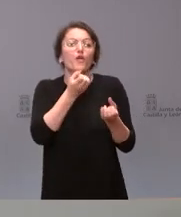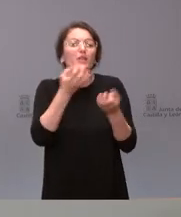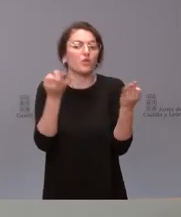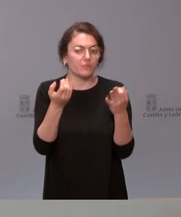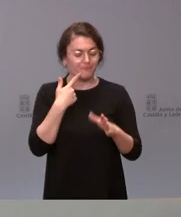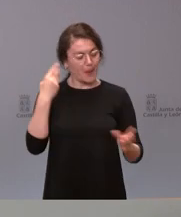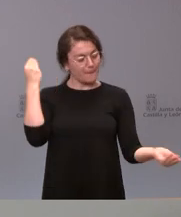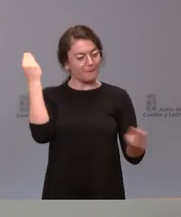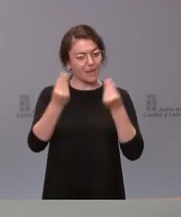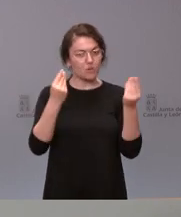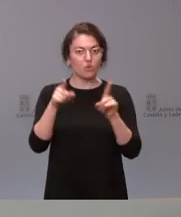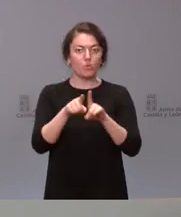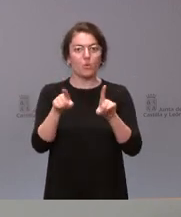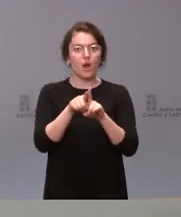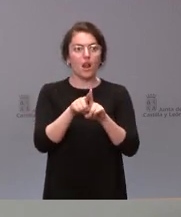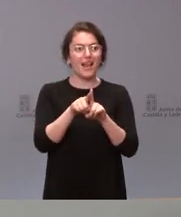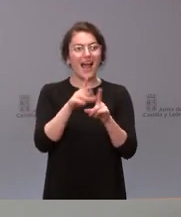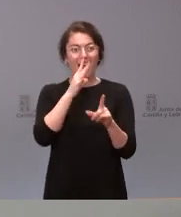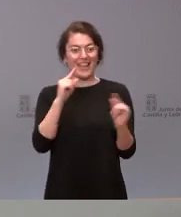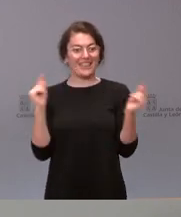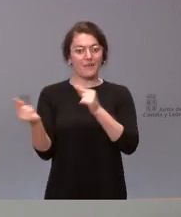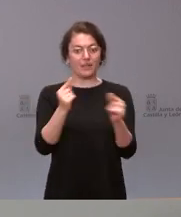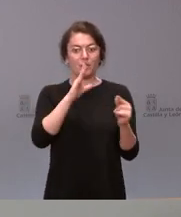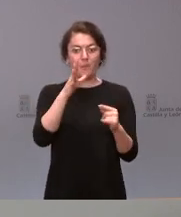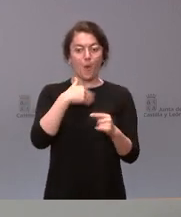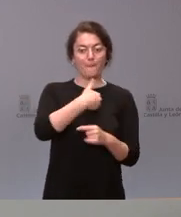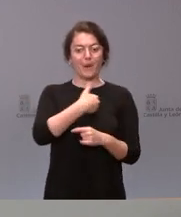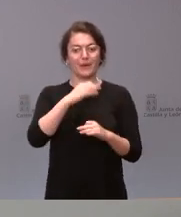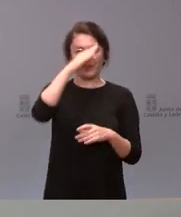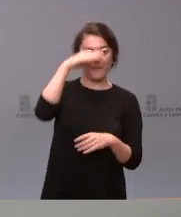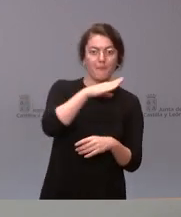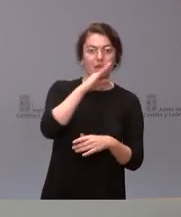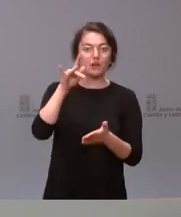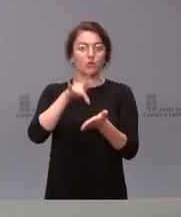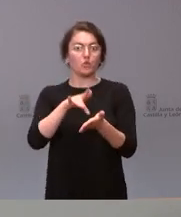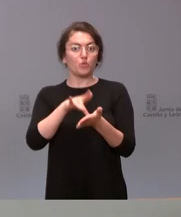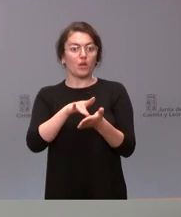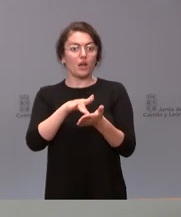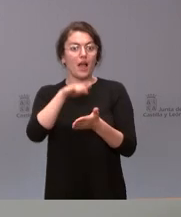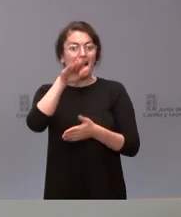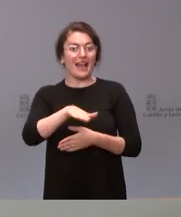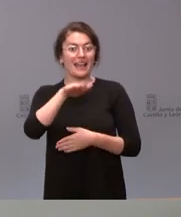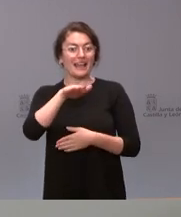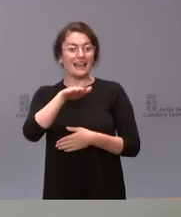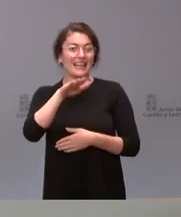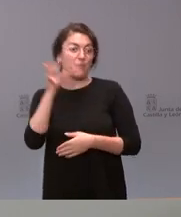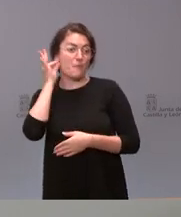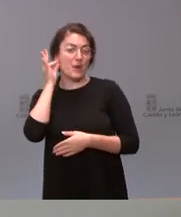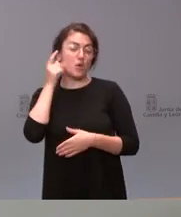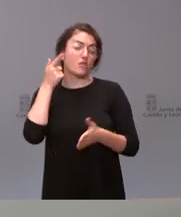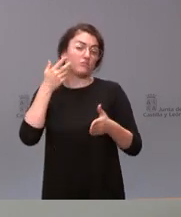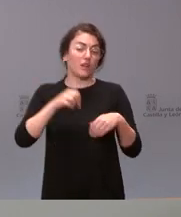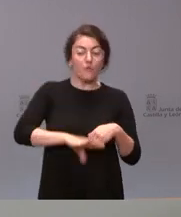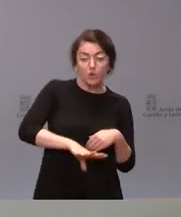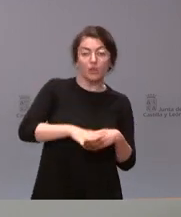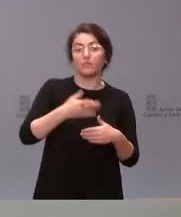sobre el papel de los padres cuando una menor aborta o decide abortar. Si tienen que ser informados, si tienen que